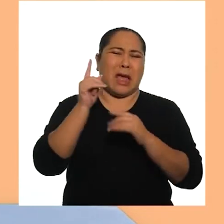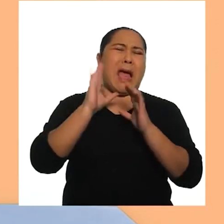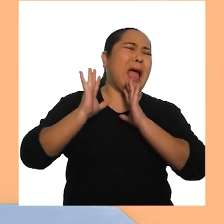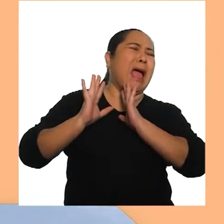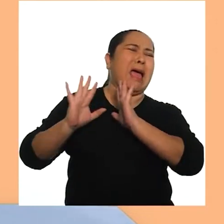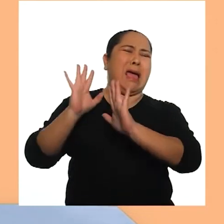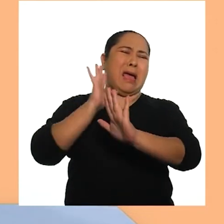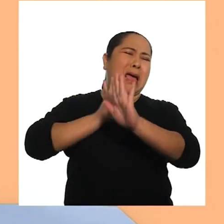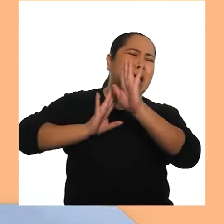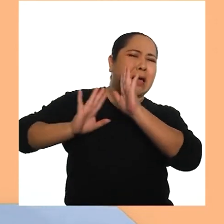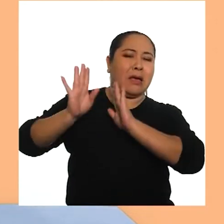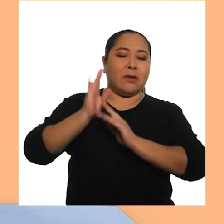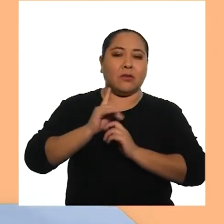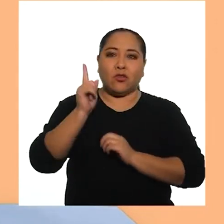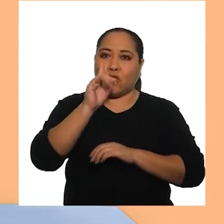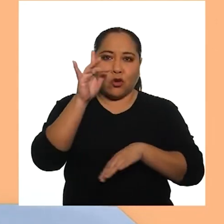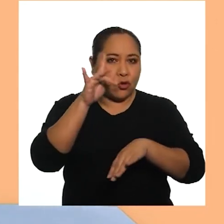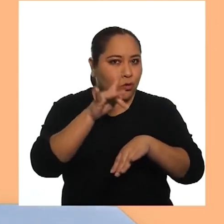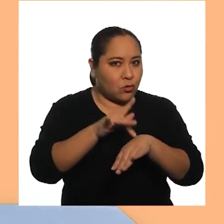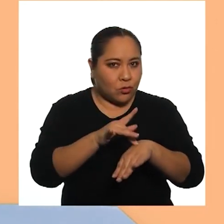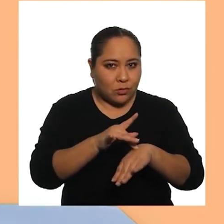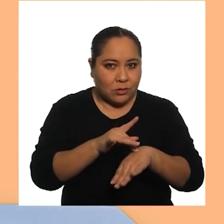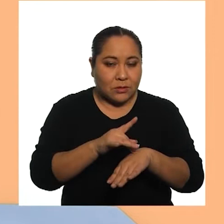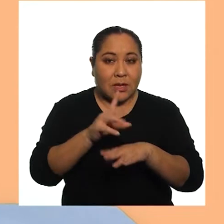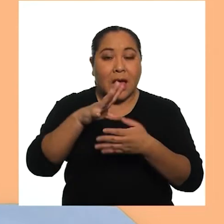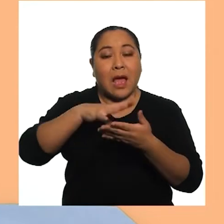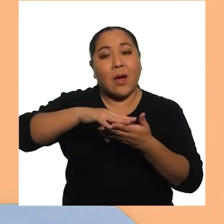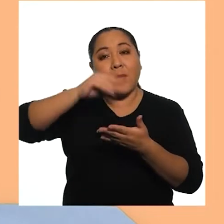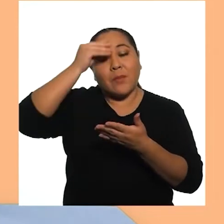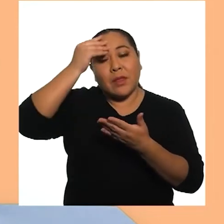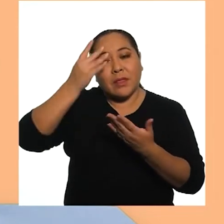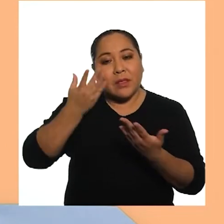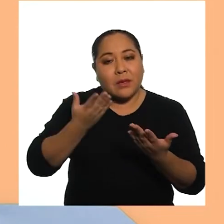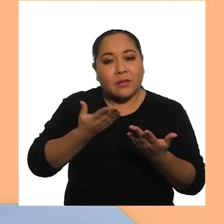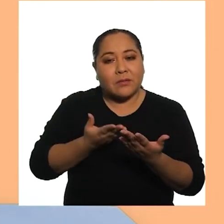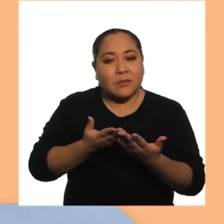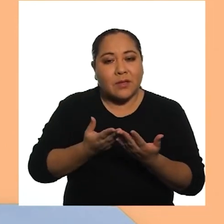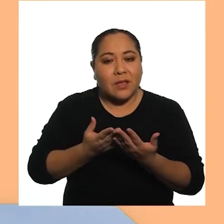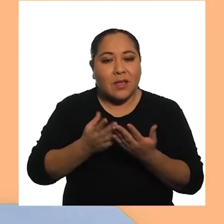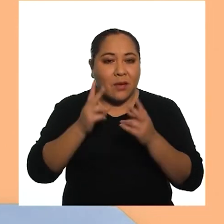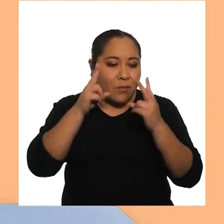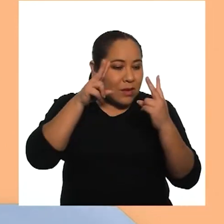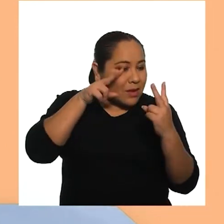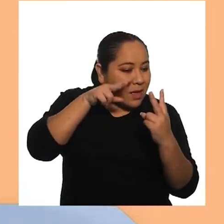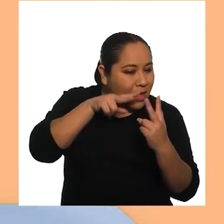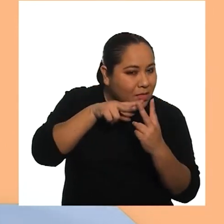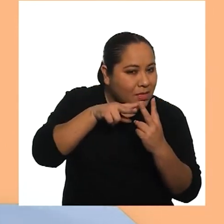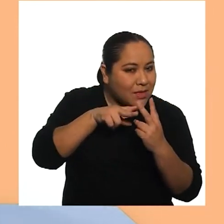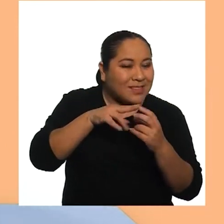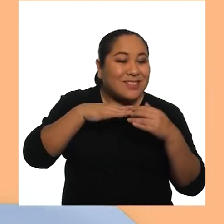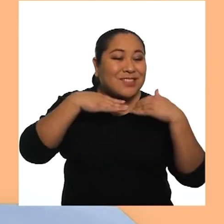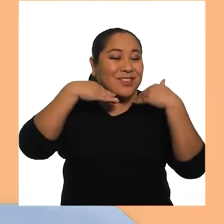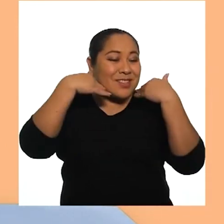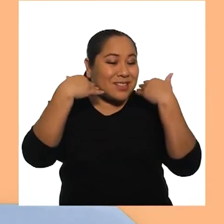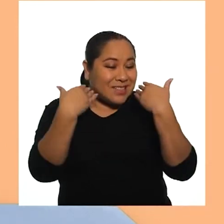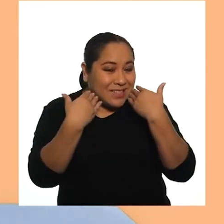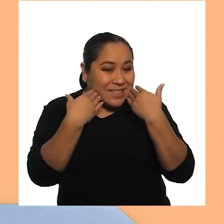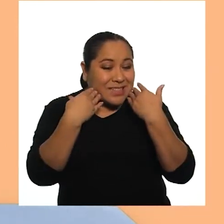corporal Evita hacerlo Aprende a relacionarte a través de miradas